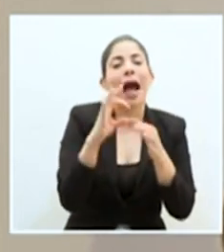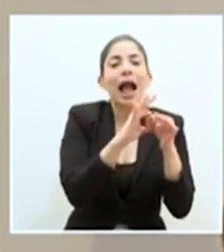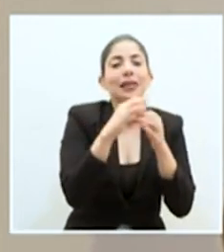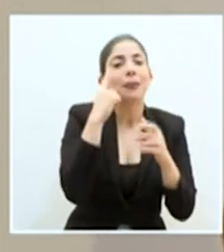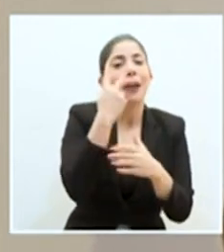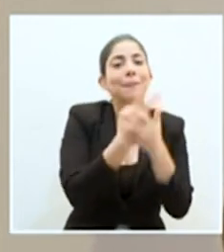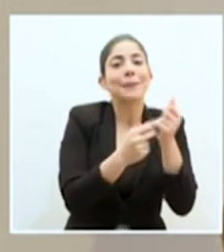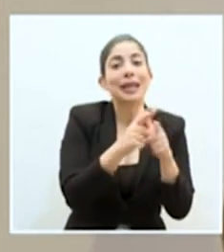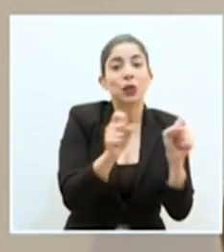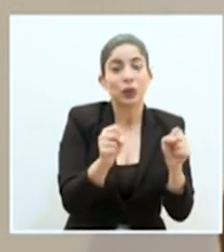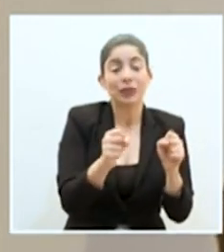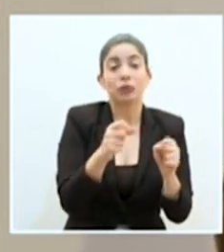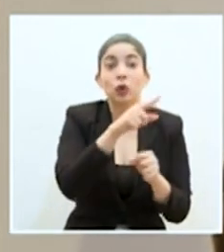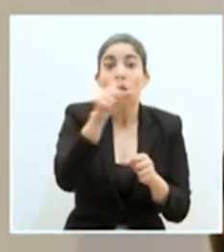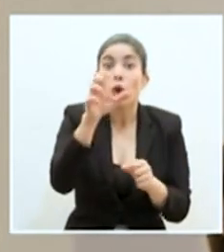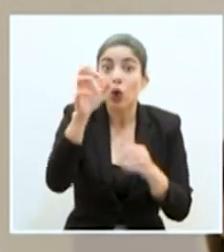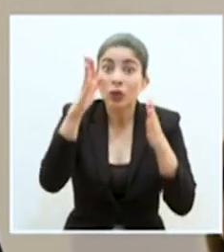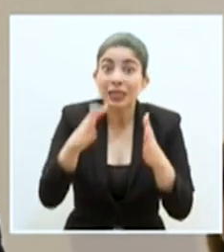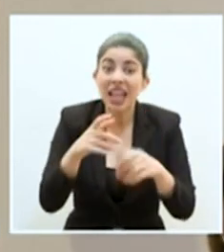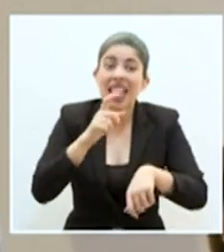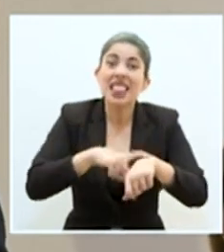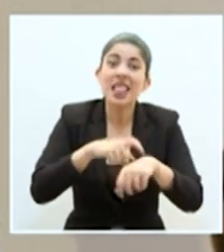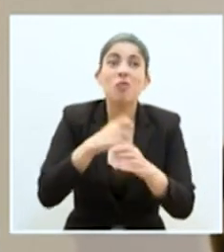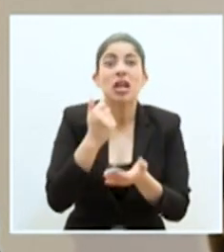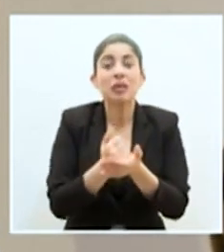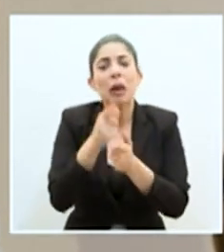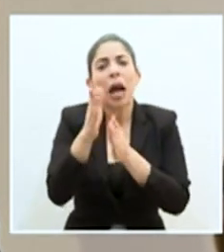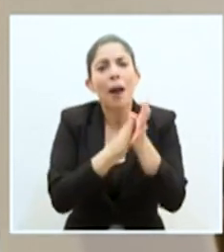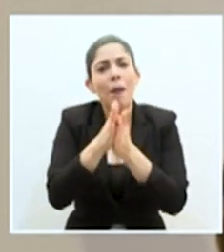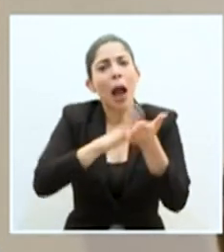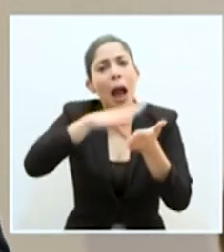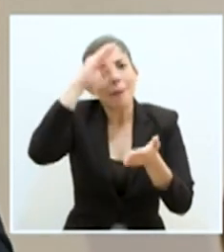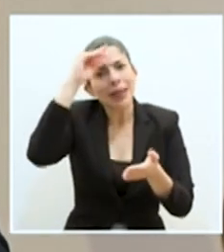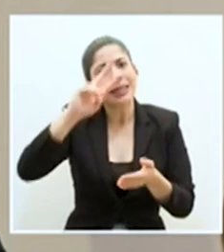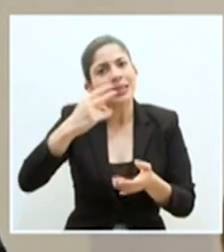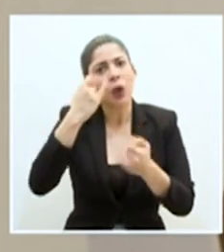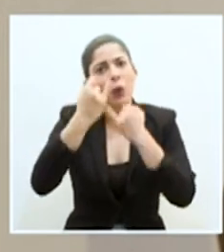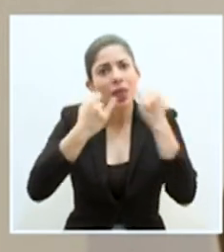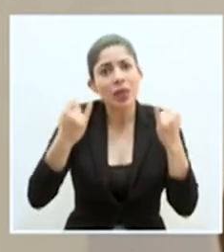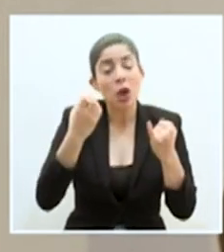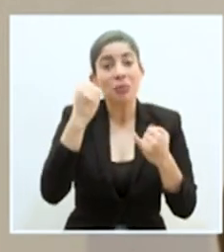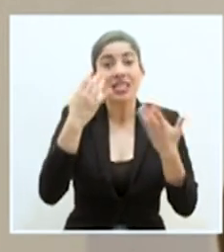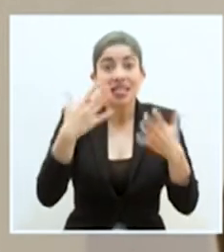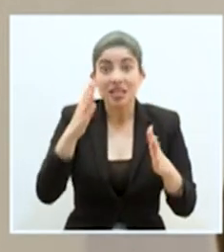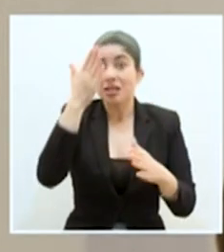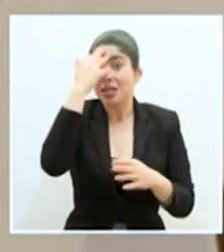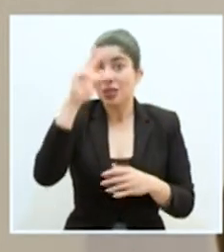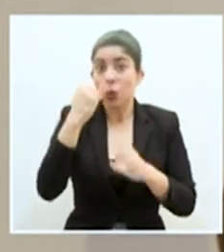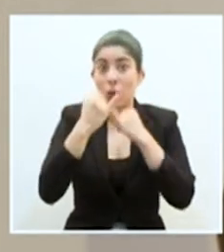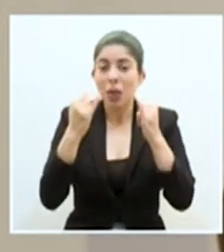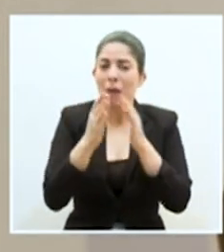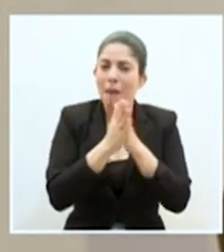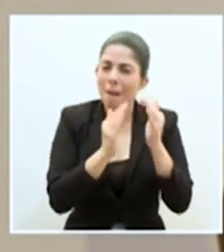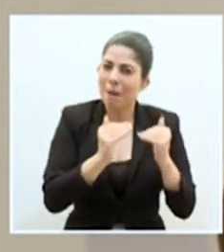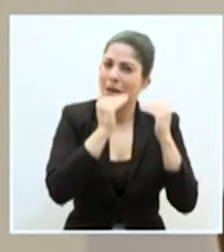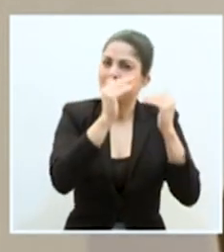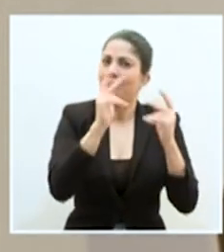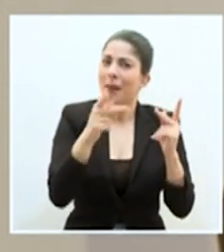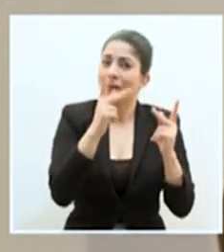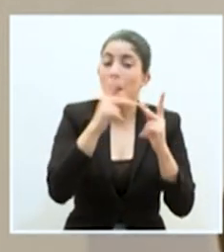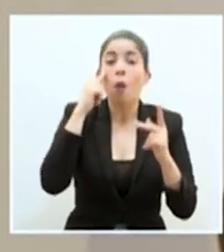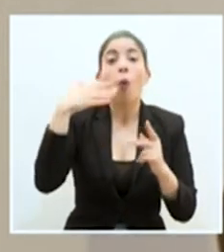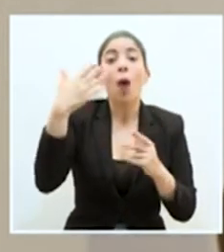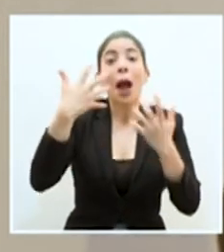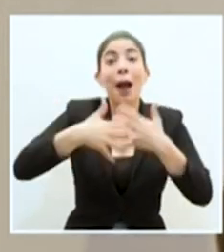costarricenses que están en sus casas, aprovechen el tiempo, aprendan ese segundo idioma. Si ya lo saben, perfecciónenlo, porque cuando vengan estas oportunidades y estas